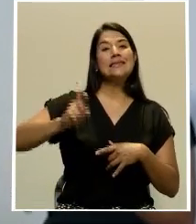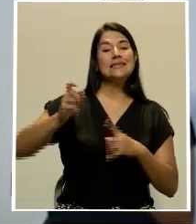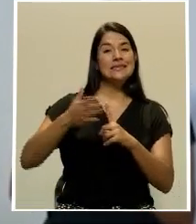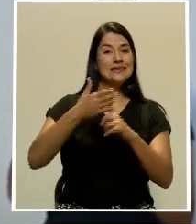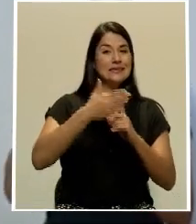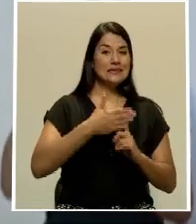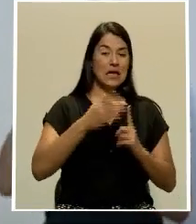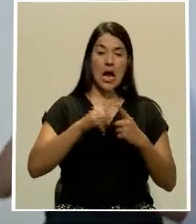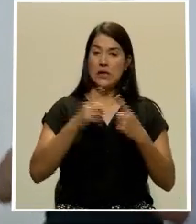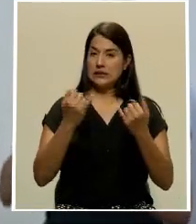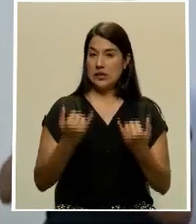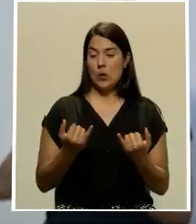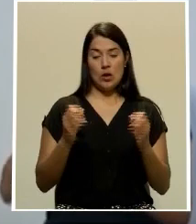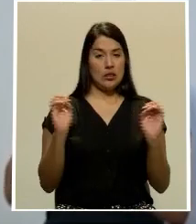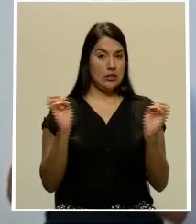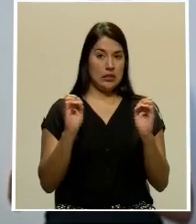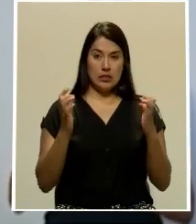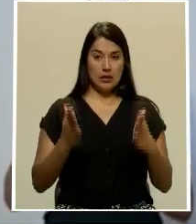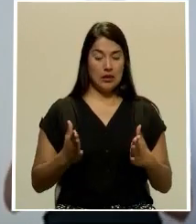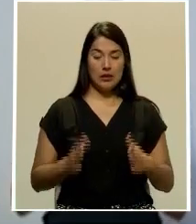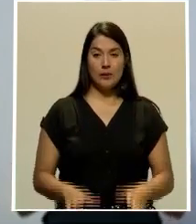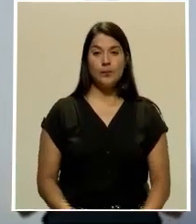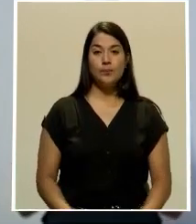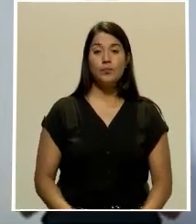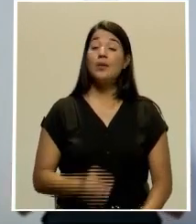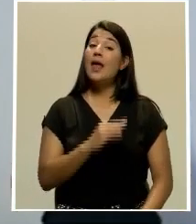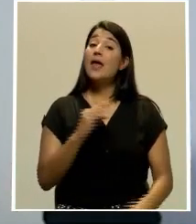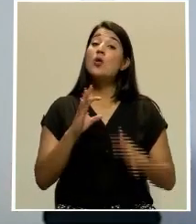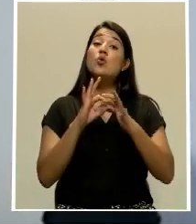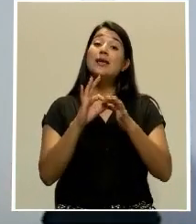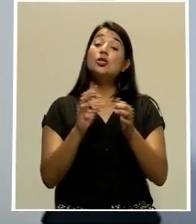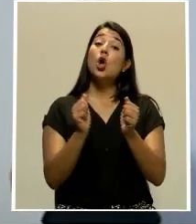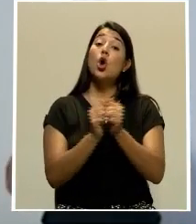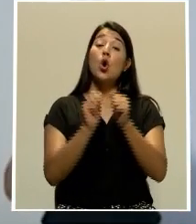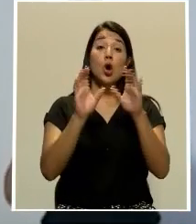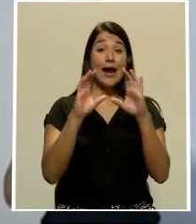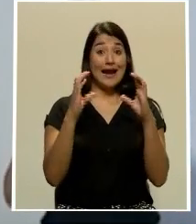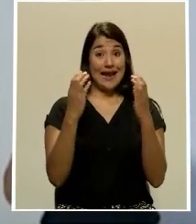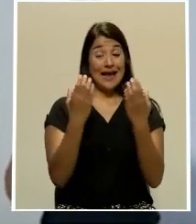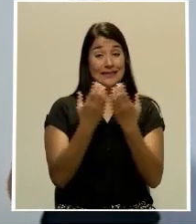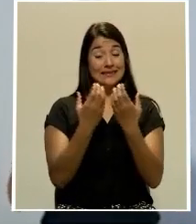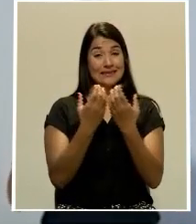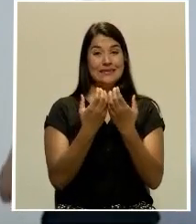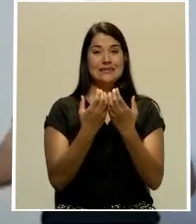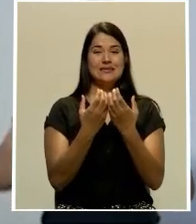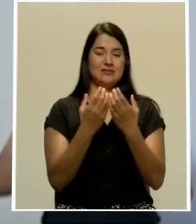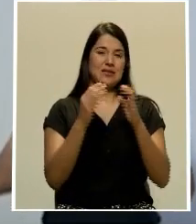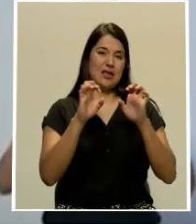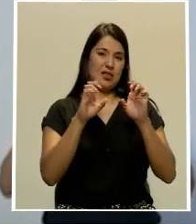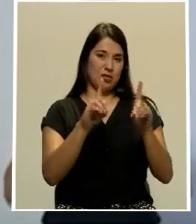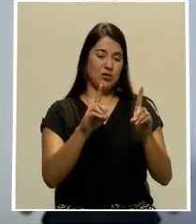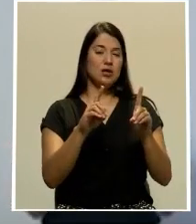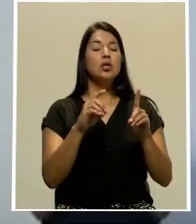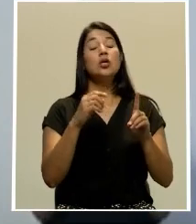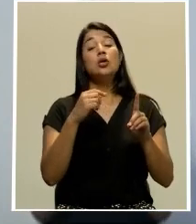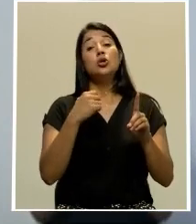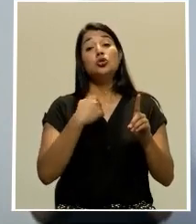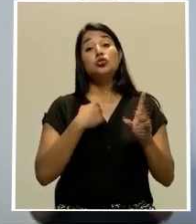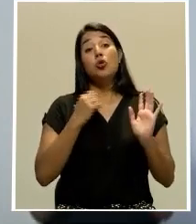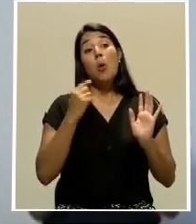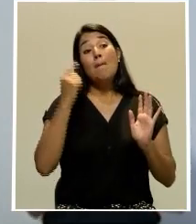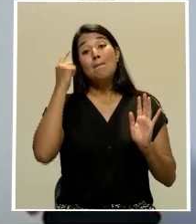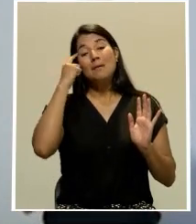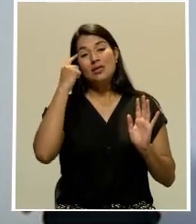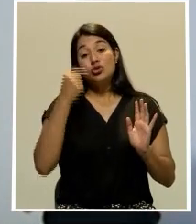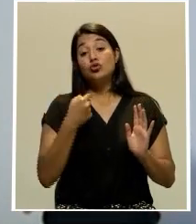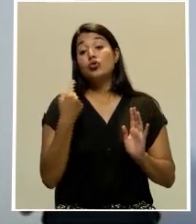no hay incidentes al respecto. Y con respecto al curso lectivo, pues yo diría que solamente en ese